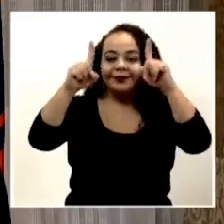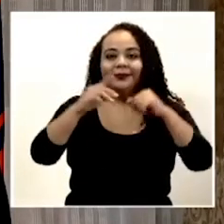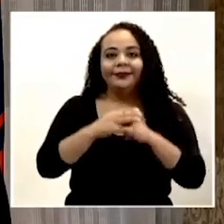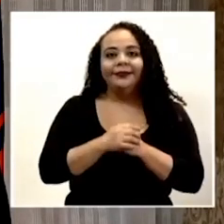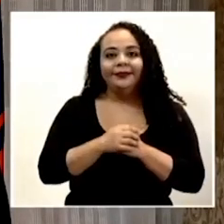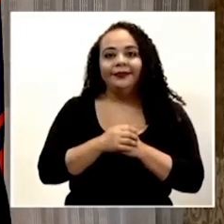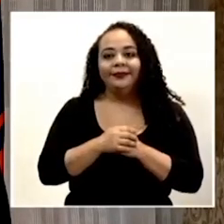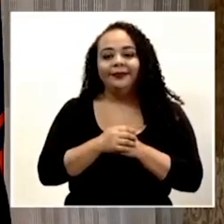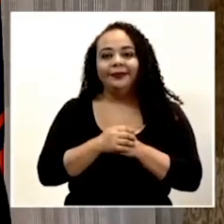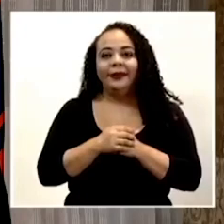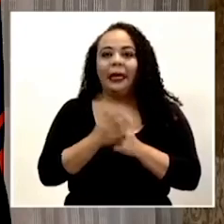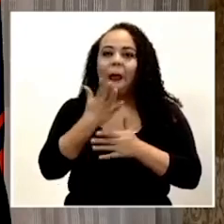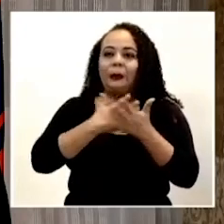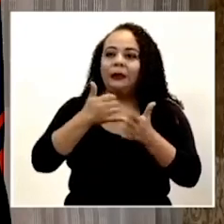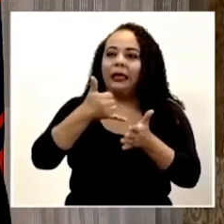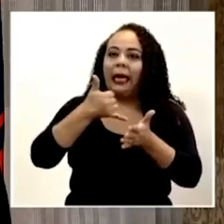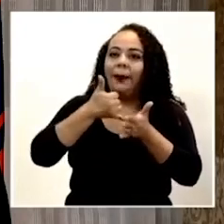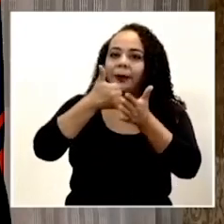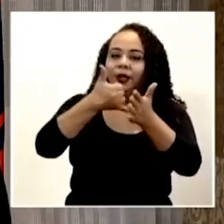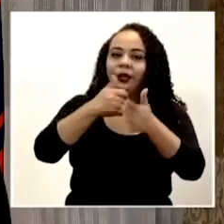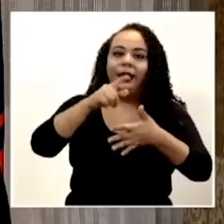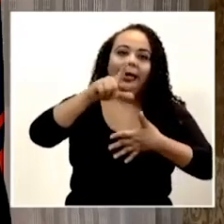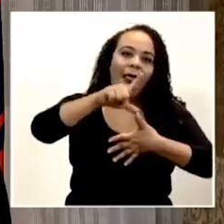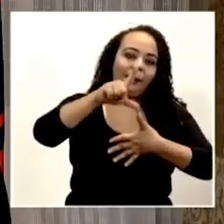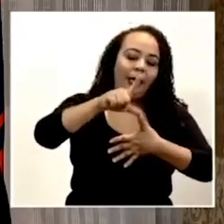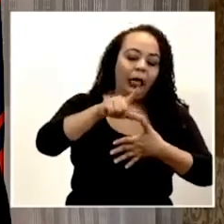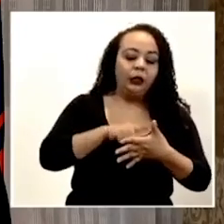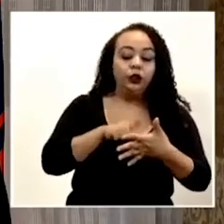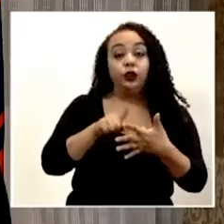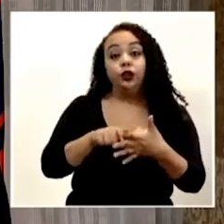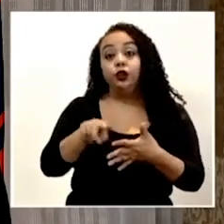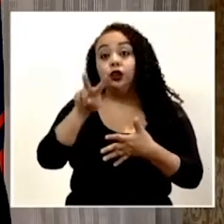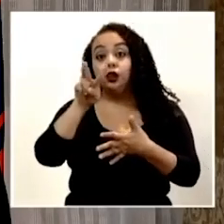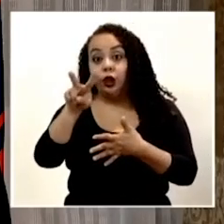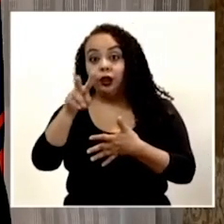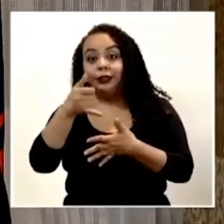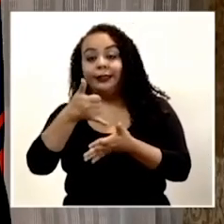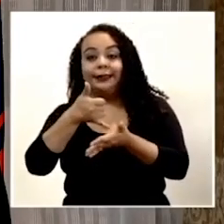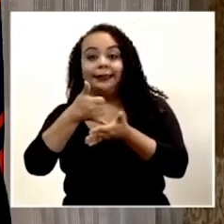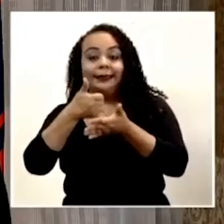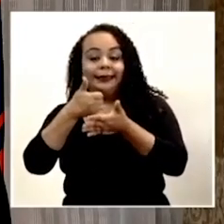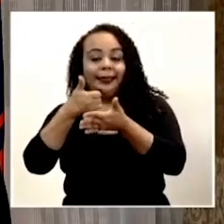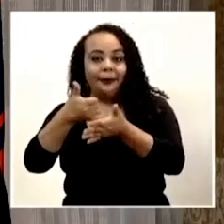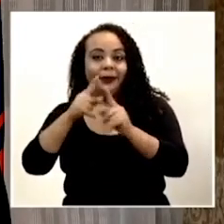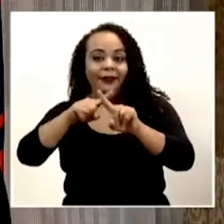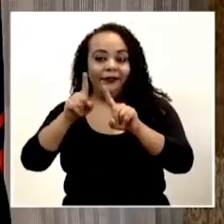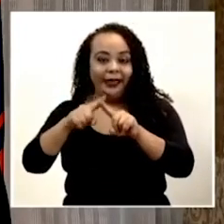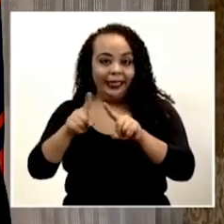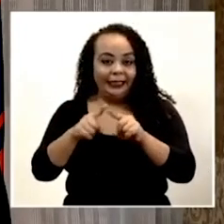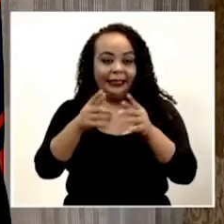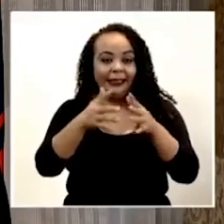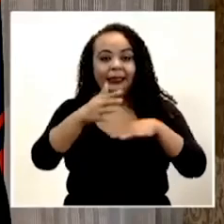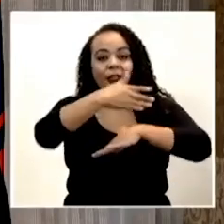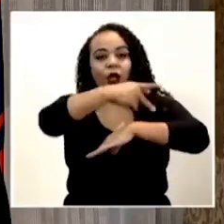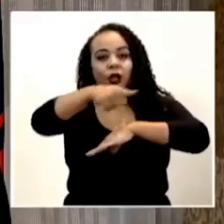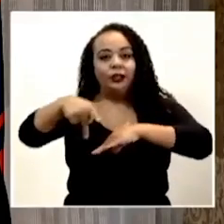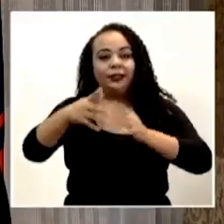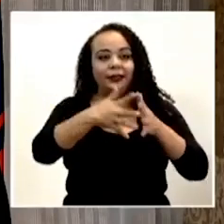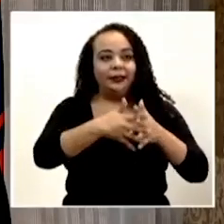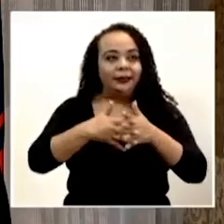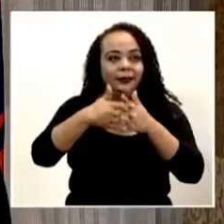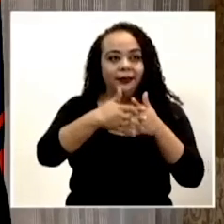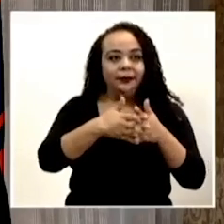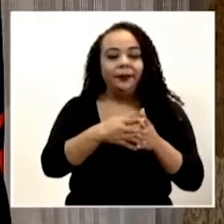logré un par de campeonatos latinoamericanos, dos campeonatos en diferentes costas, en Estados Unidos, en la categoría